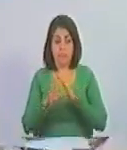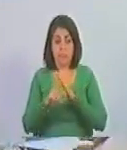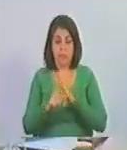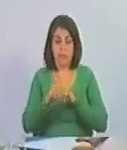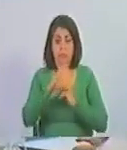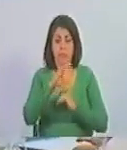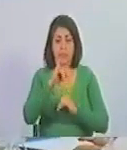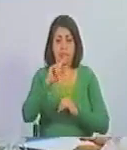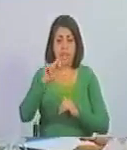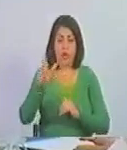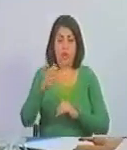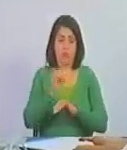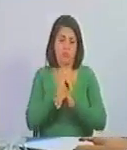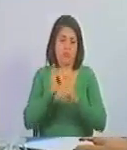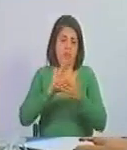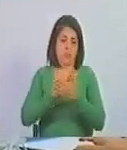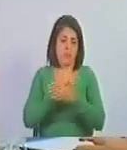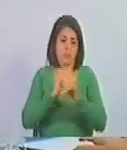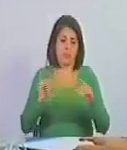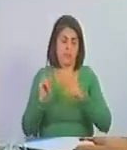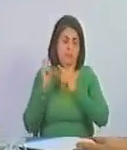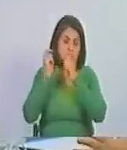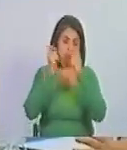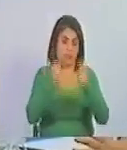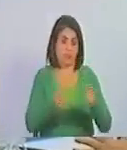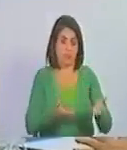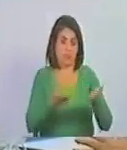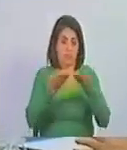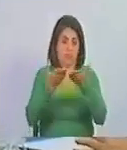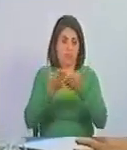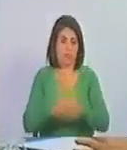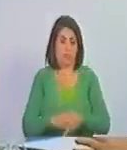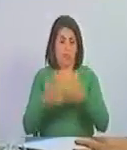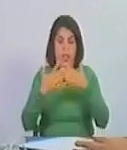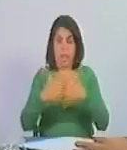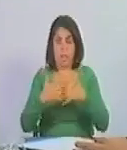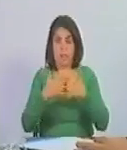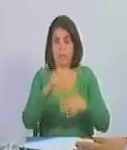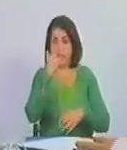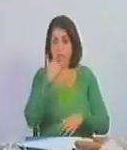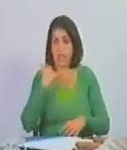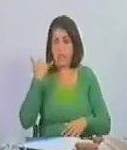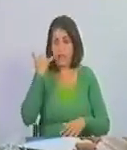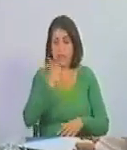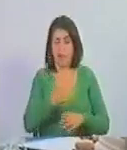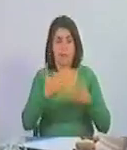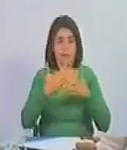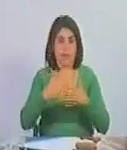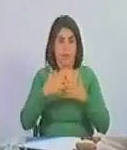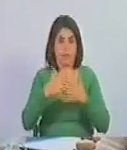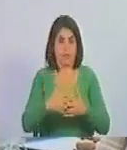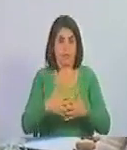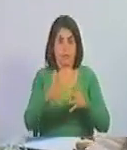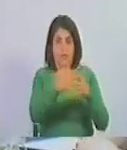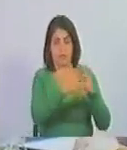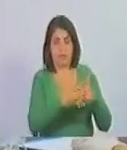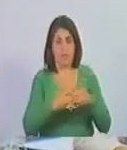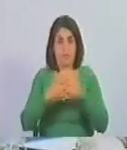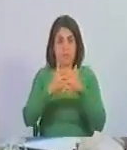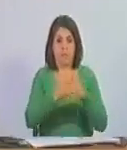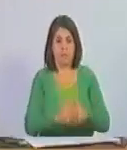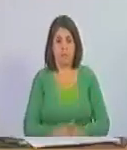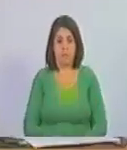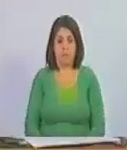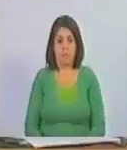Cisco resulta que ya estarán en manos de empresas israelíes y empresas estadounidenses